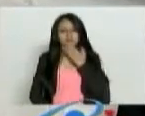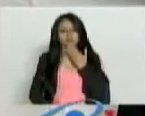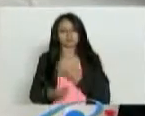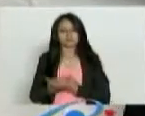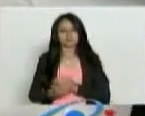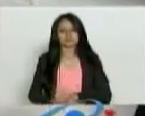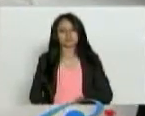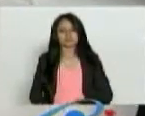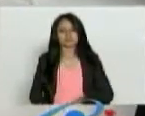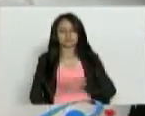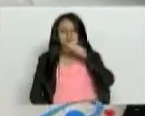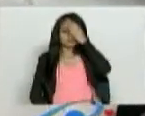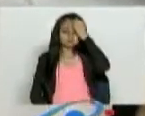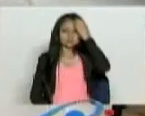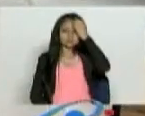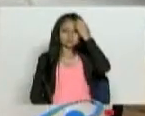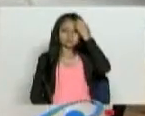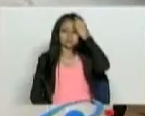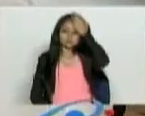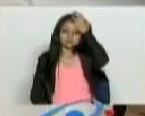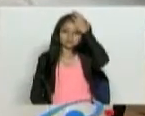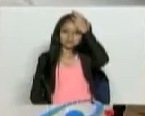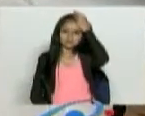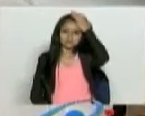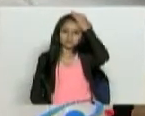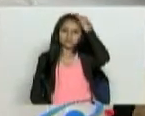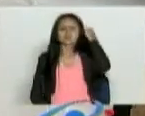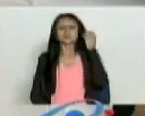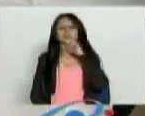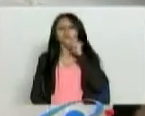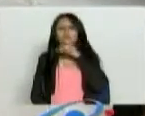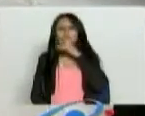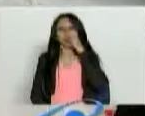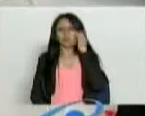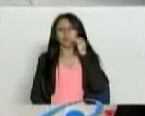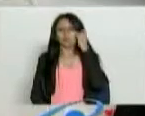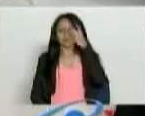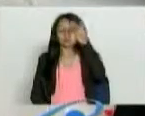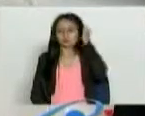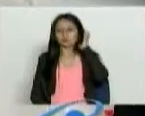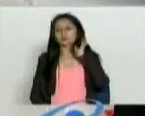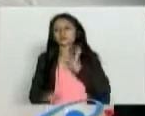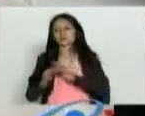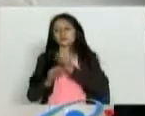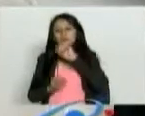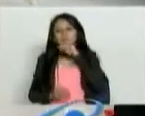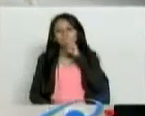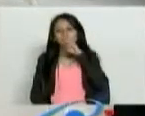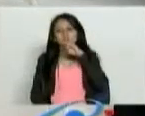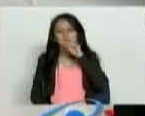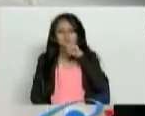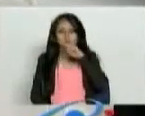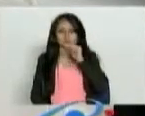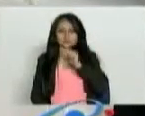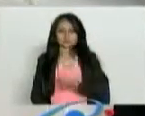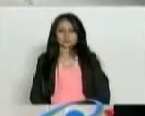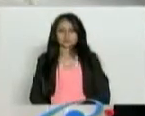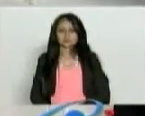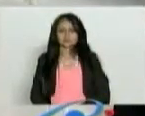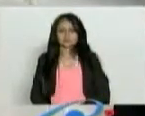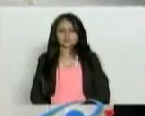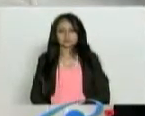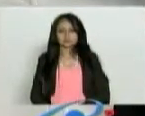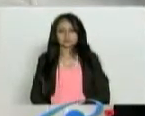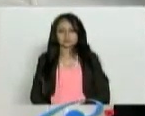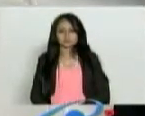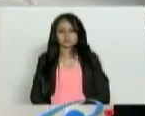doctor. Bueno, esta pregunta es la misma del señor de Samaná, el sitio donde yo hice el rural y aprecio muchísimo ese municipio, que es el